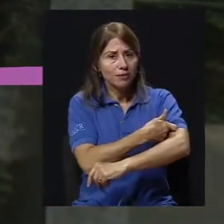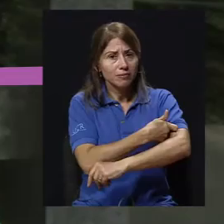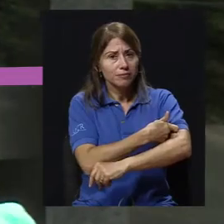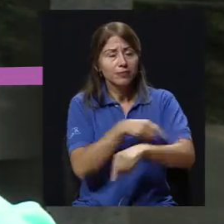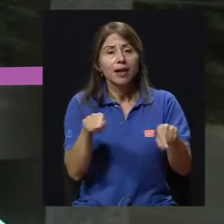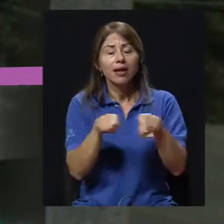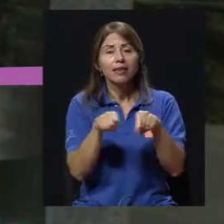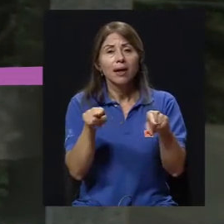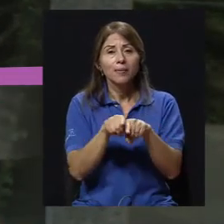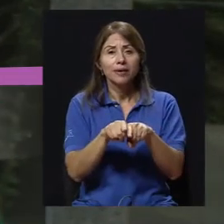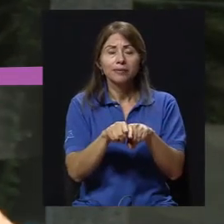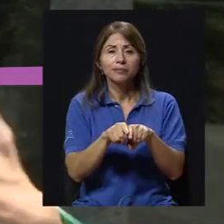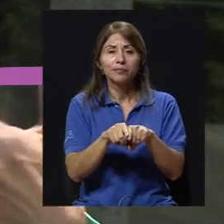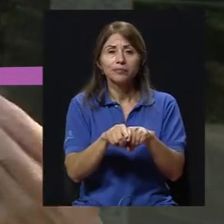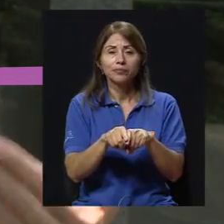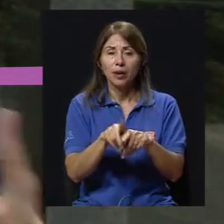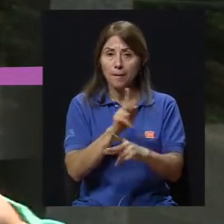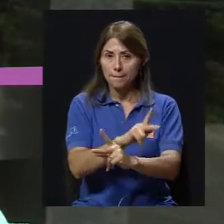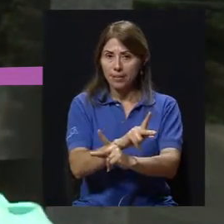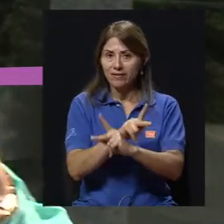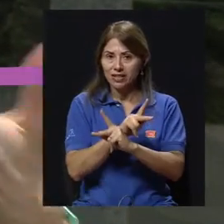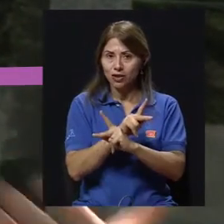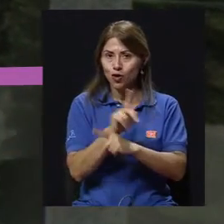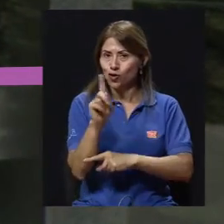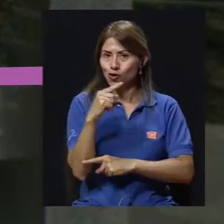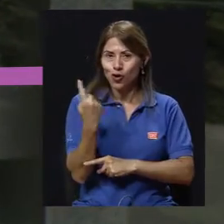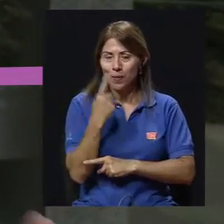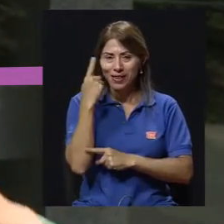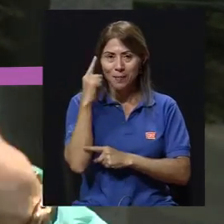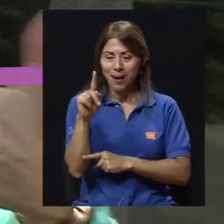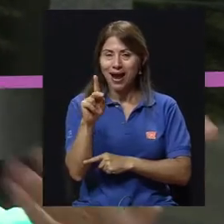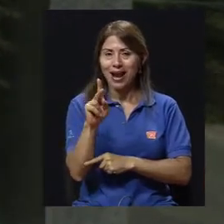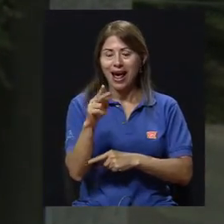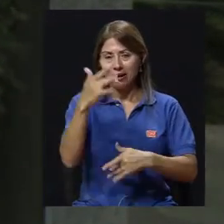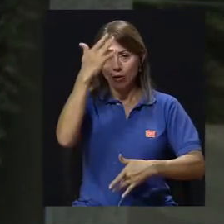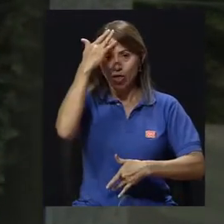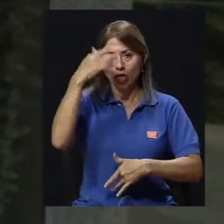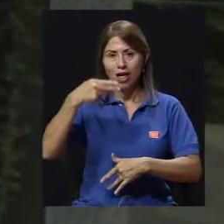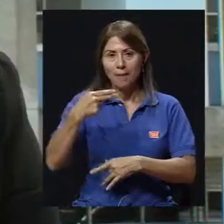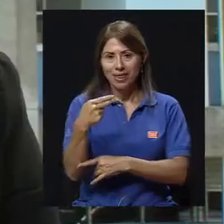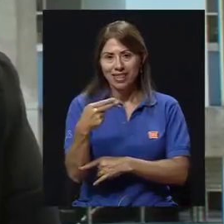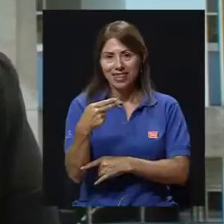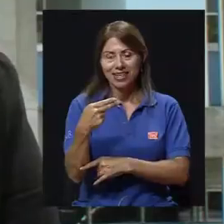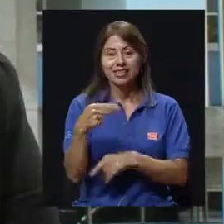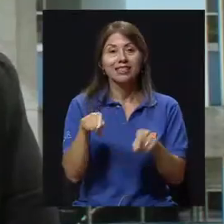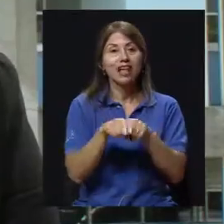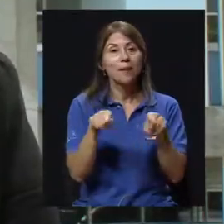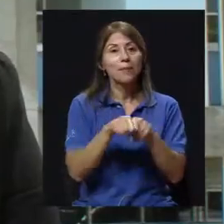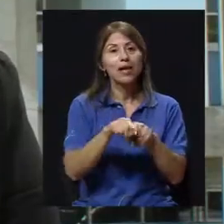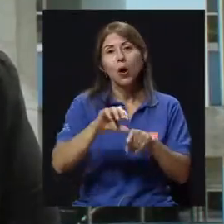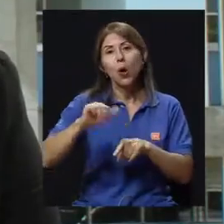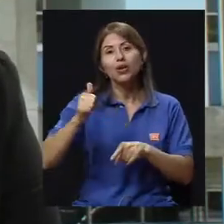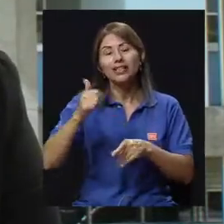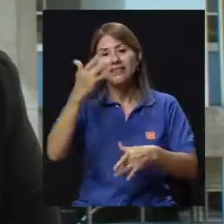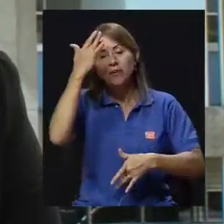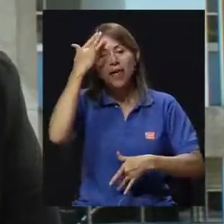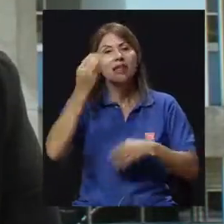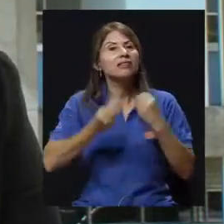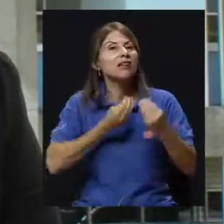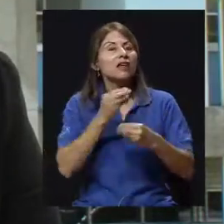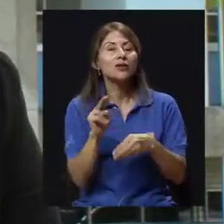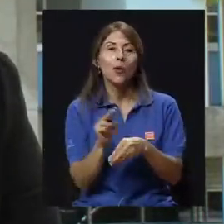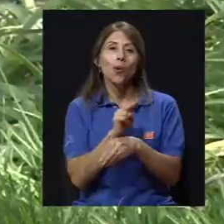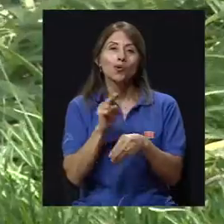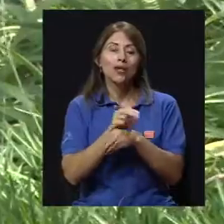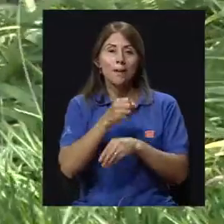de prevención, que debe ser prevención no solo para la hepatitis, sino para otras enfermedades, es el preservativo porque